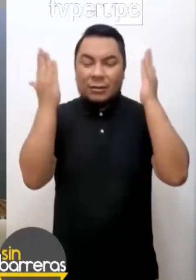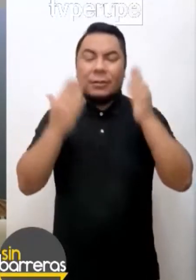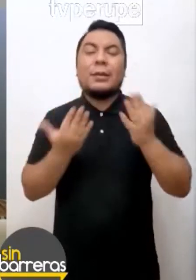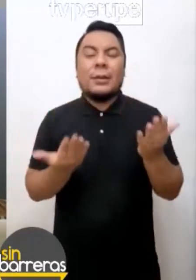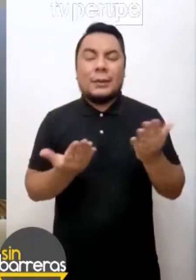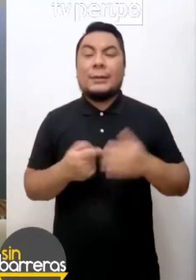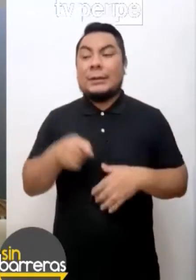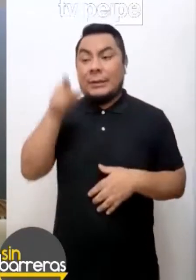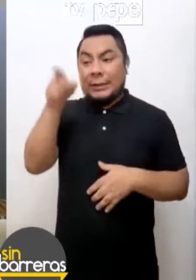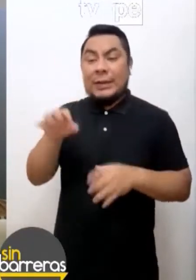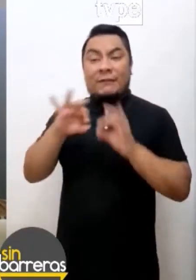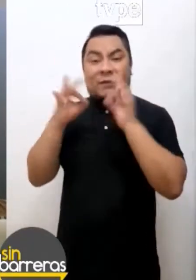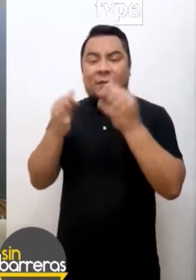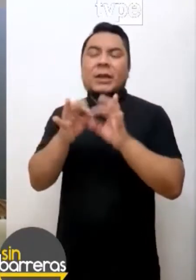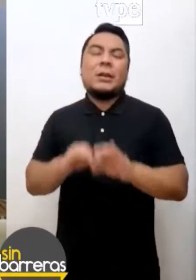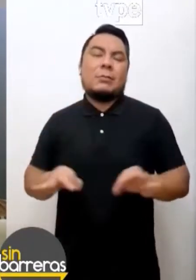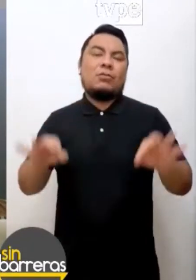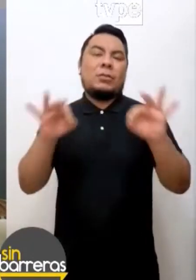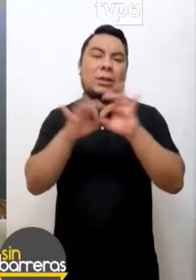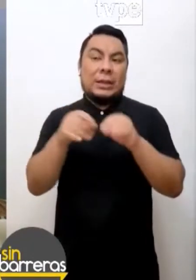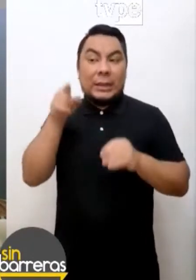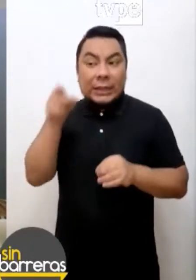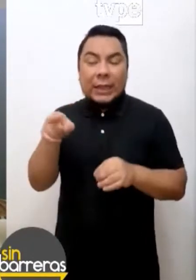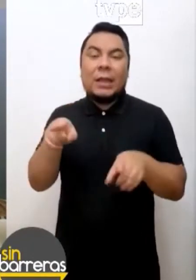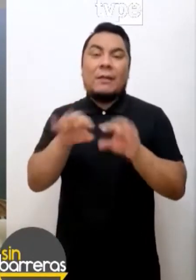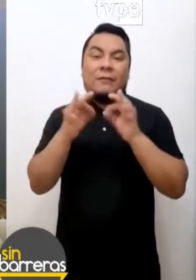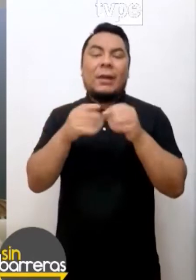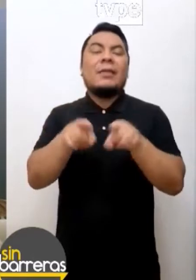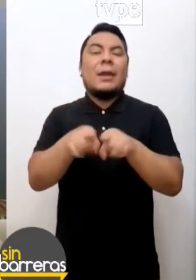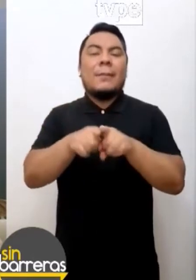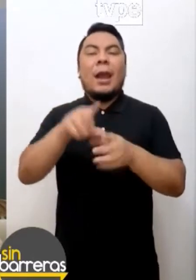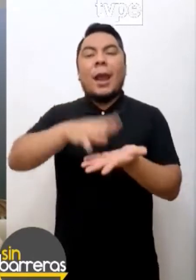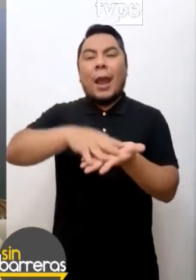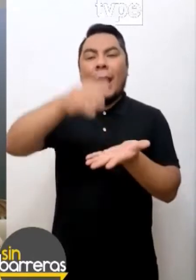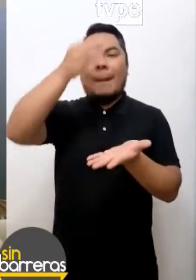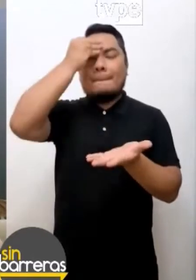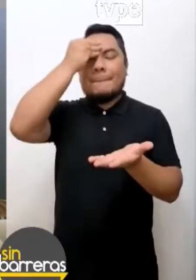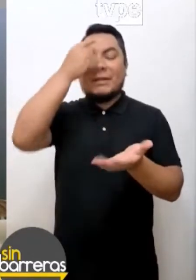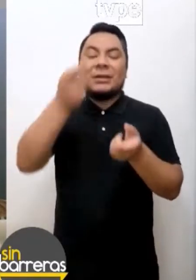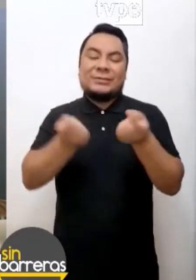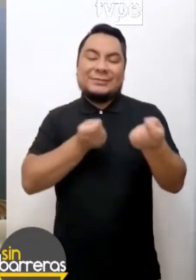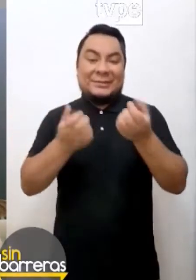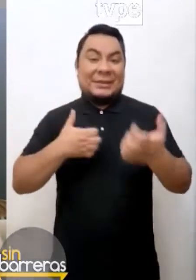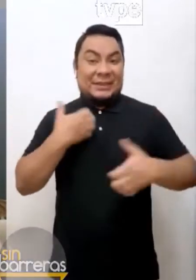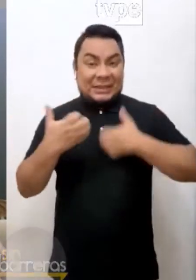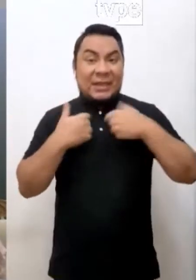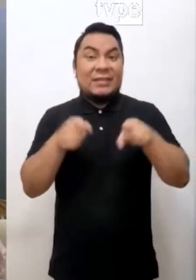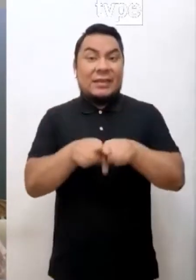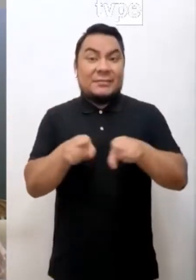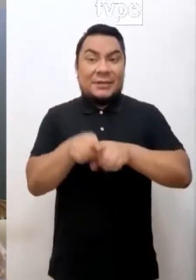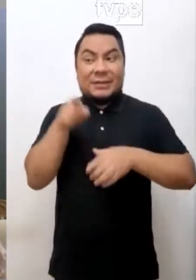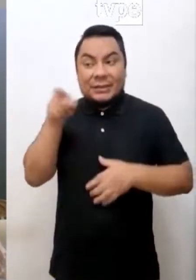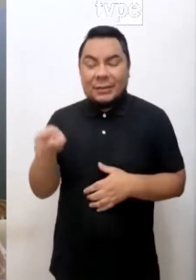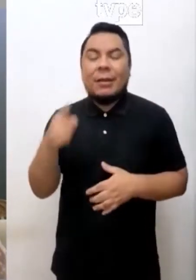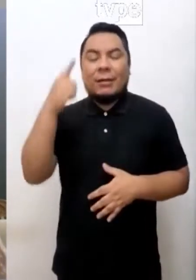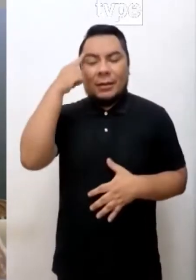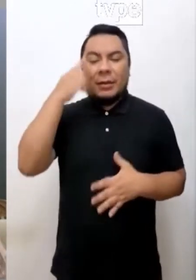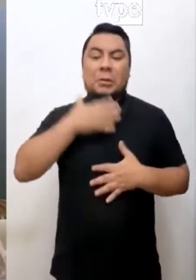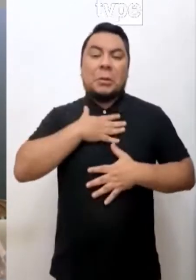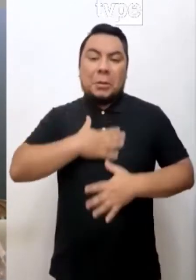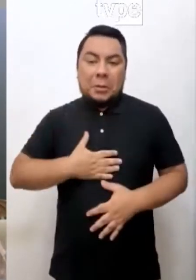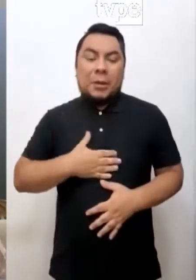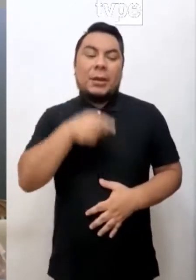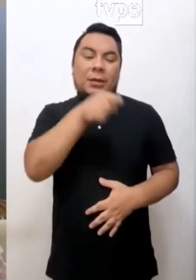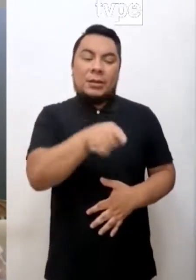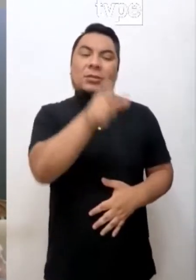qué hacer. Entonces, es importante y vital que ellos aprendan a gestionar estas emociones, sus emociones en el momento de ver